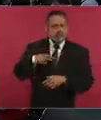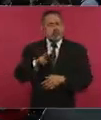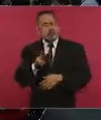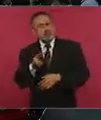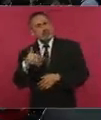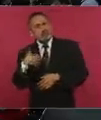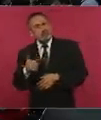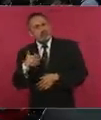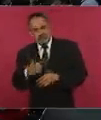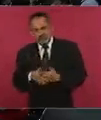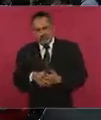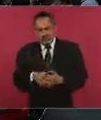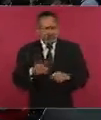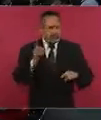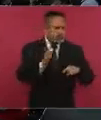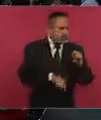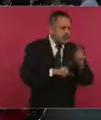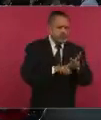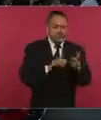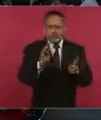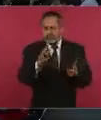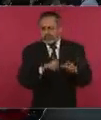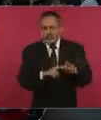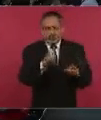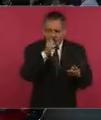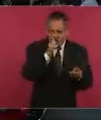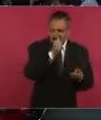marihuana, tanta cocaína,